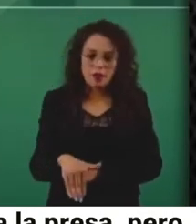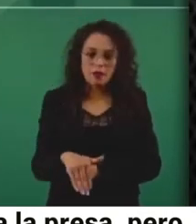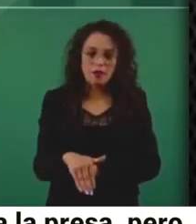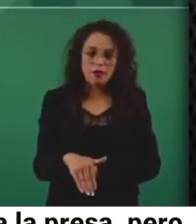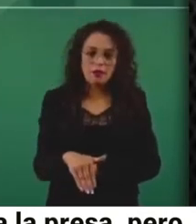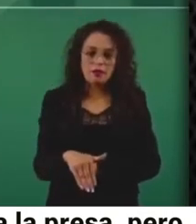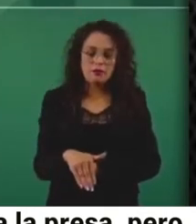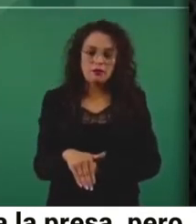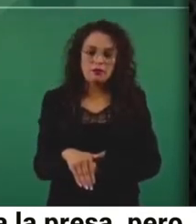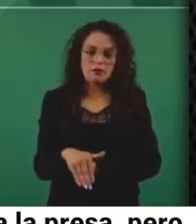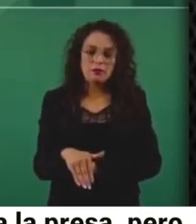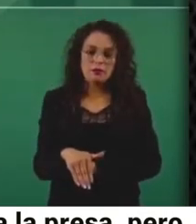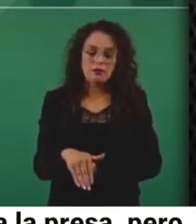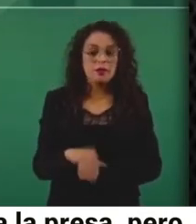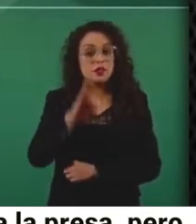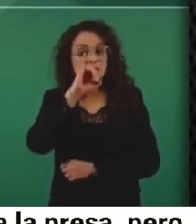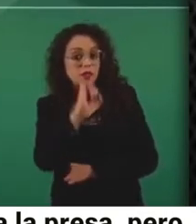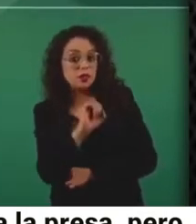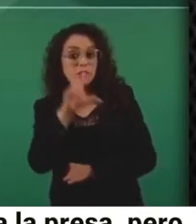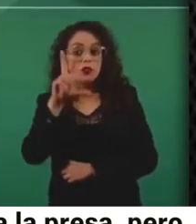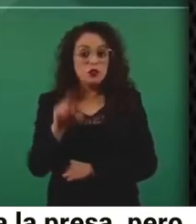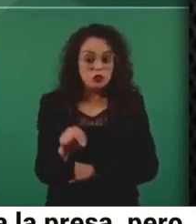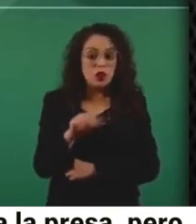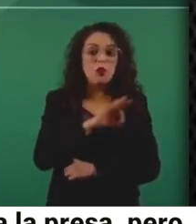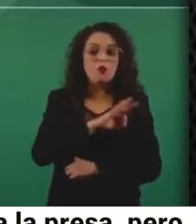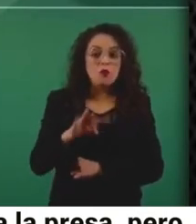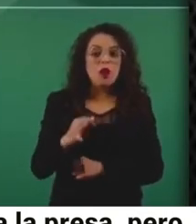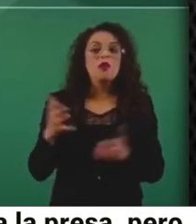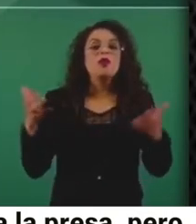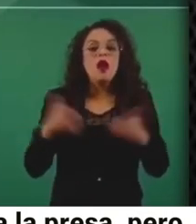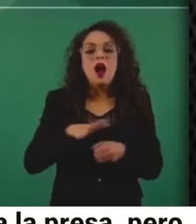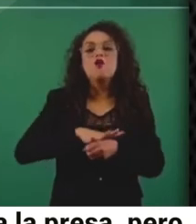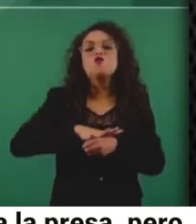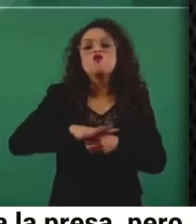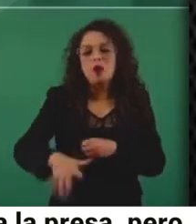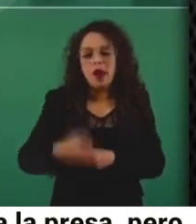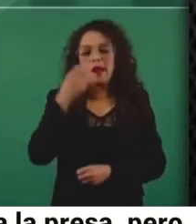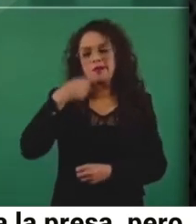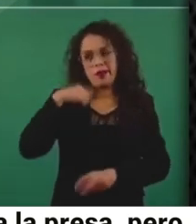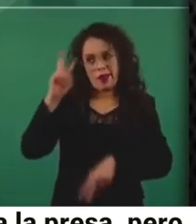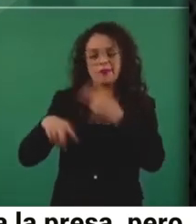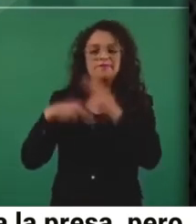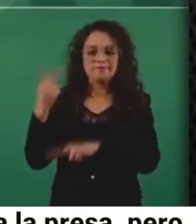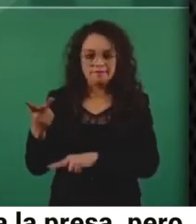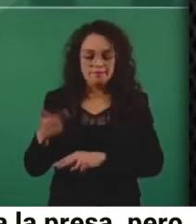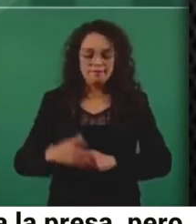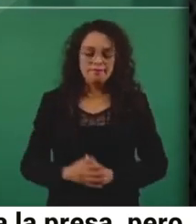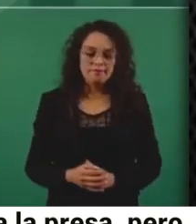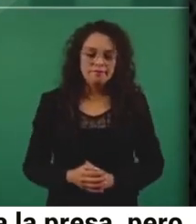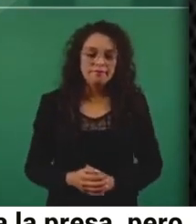podemos hacer y decirles que